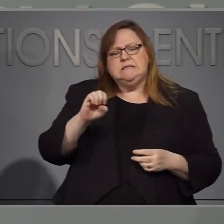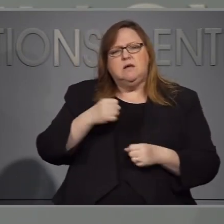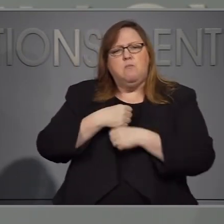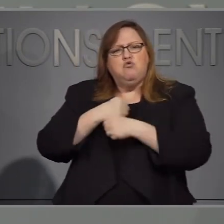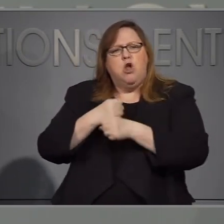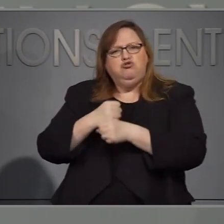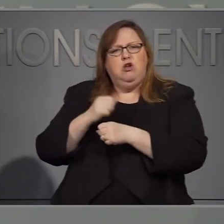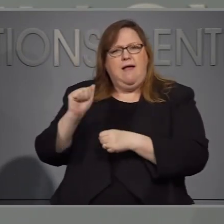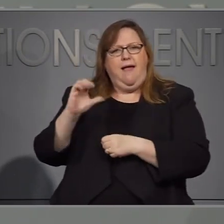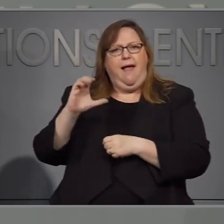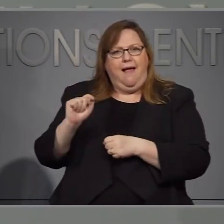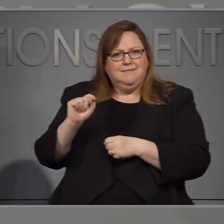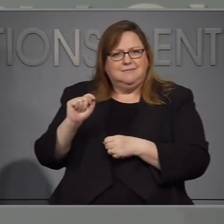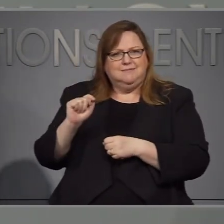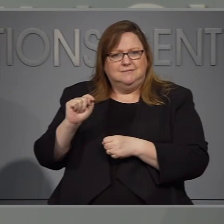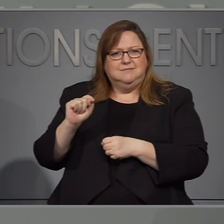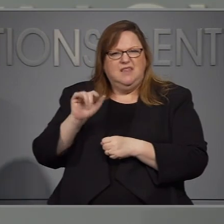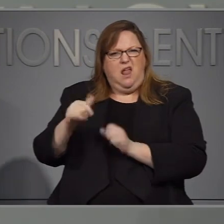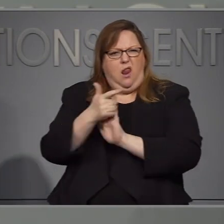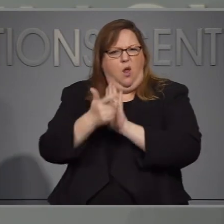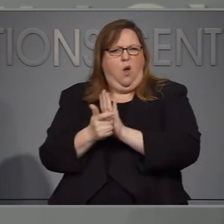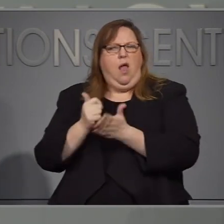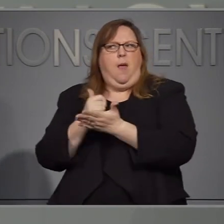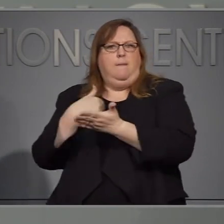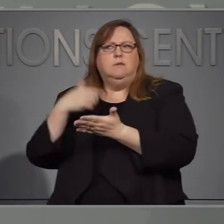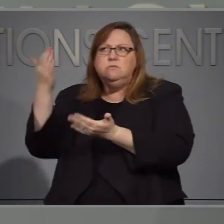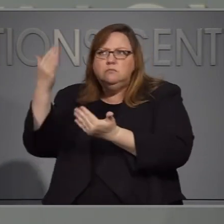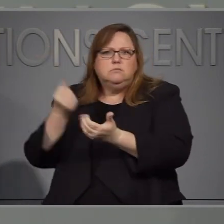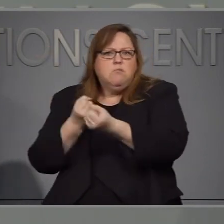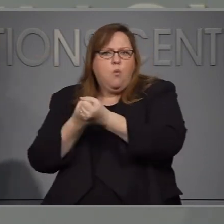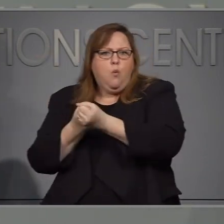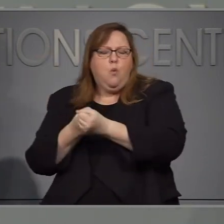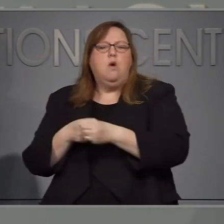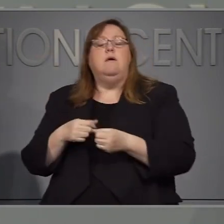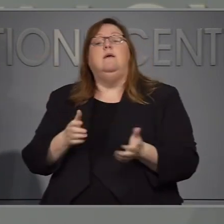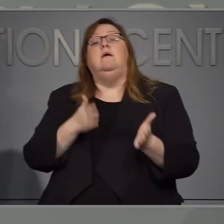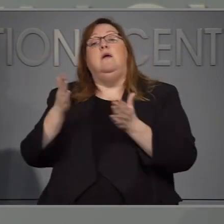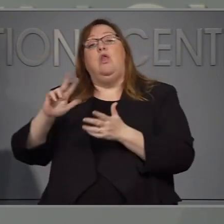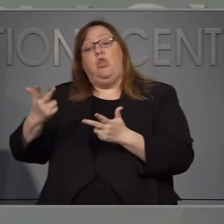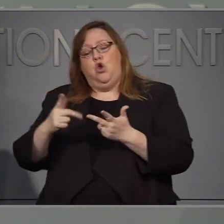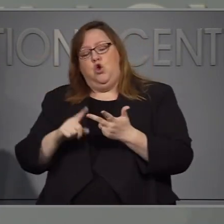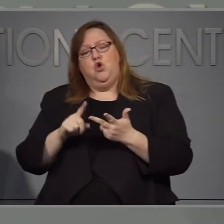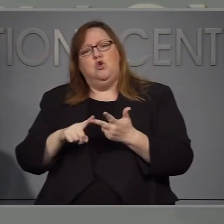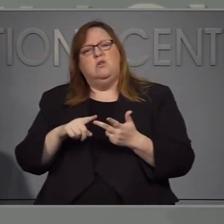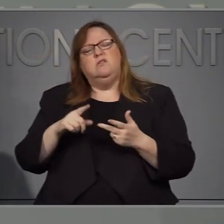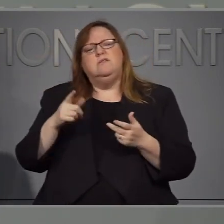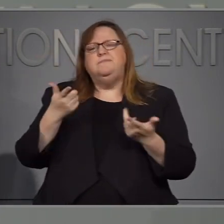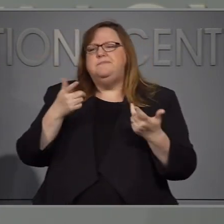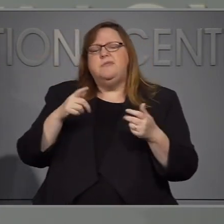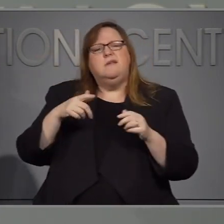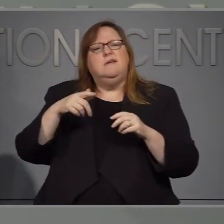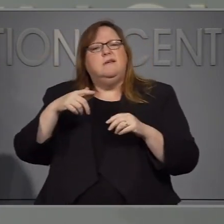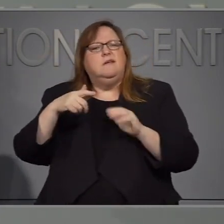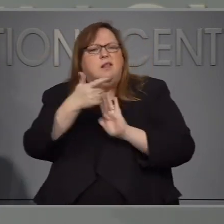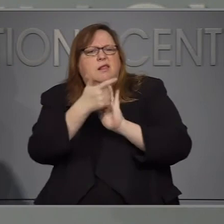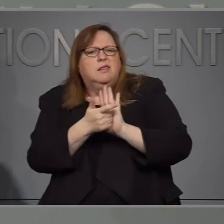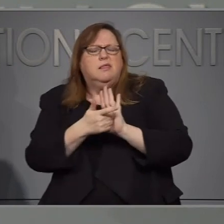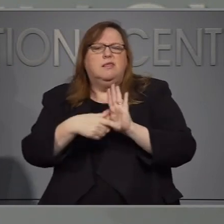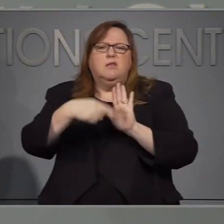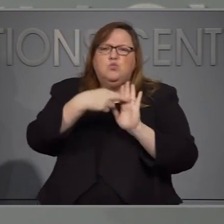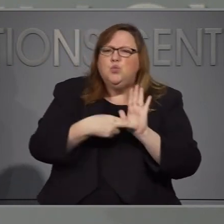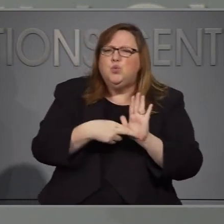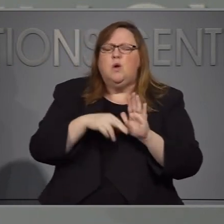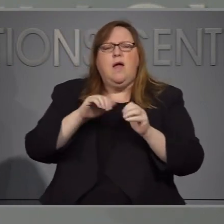en la distribución y tercero la regulación para poder acelerar la innovación y